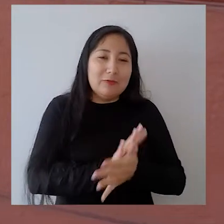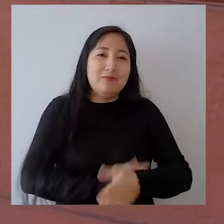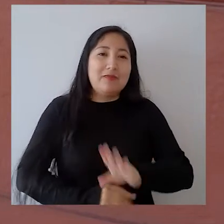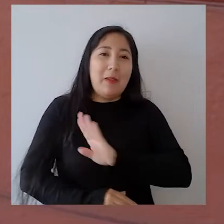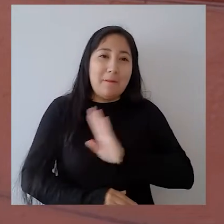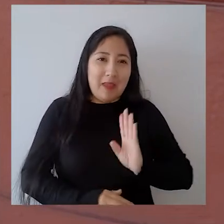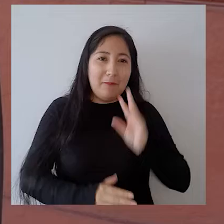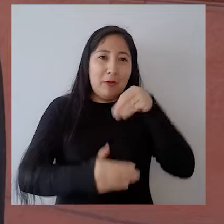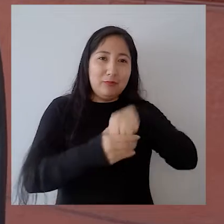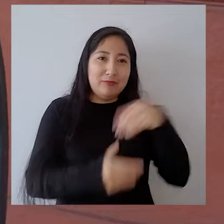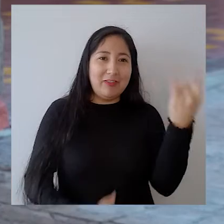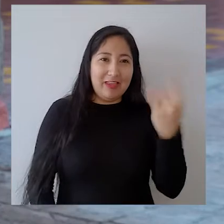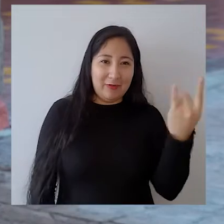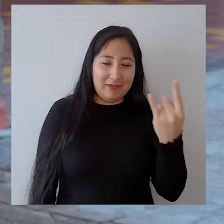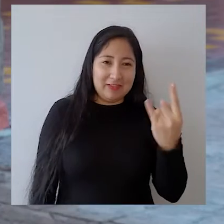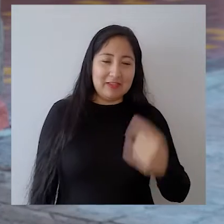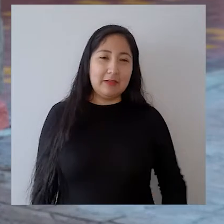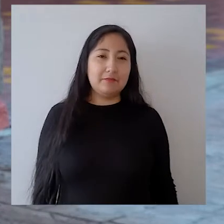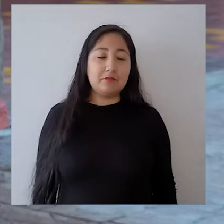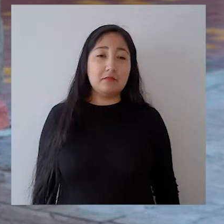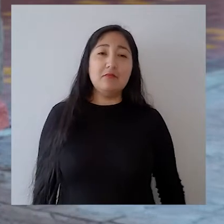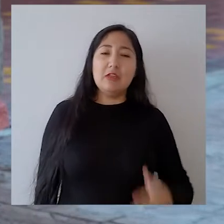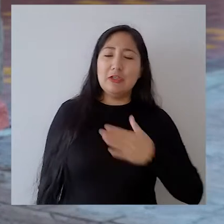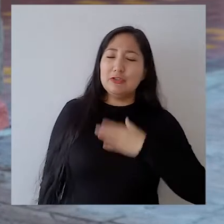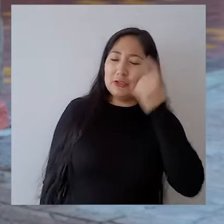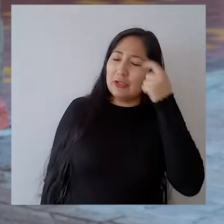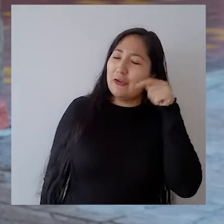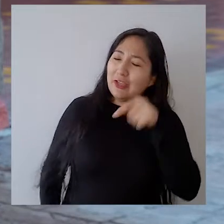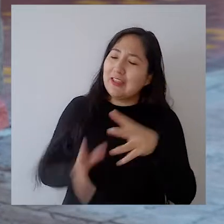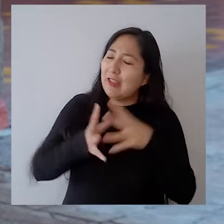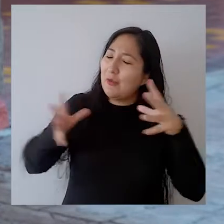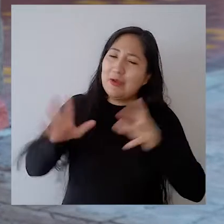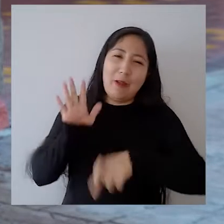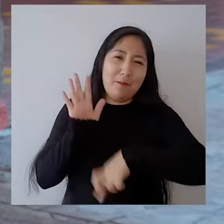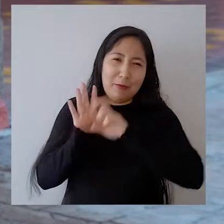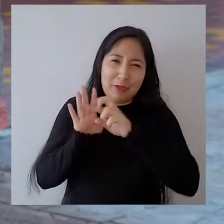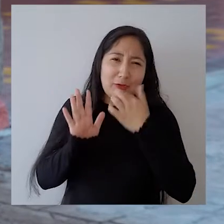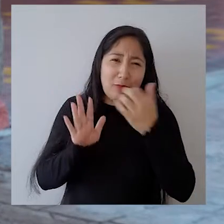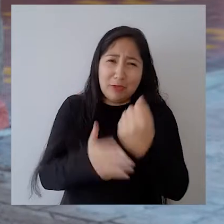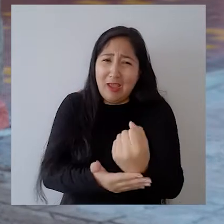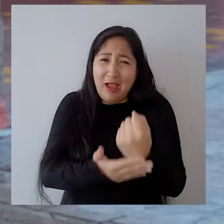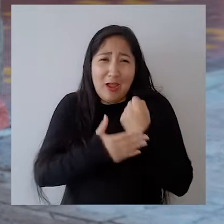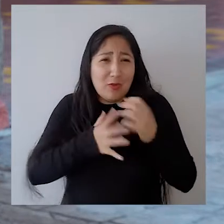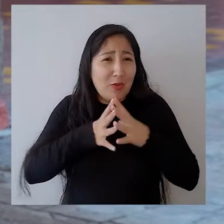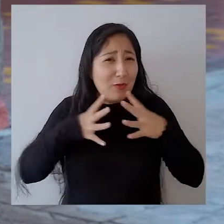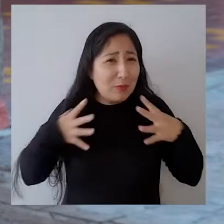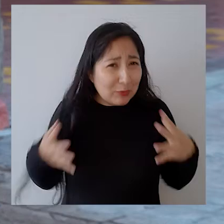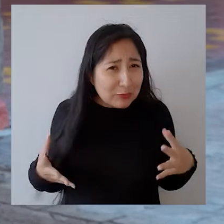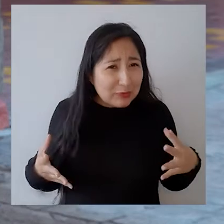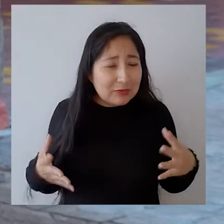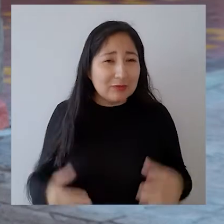formamos parte de esta sociedad me parece que fue un gran proyecto porque nos ayudó